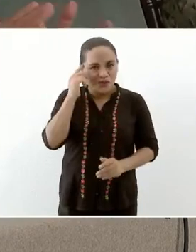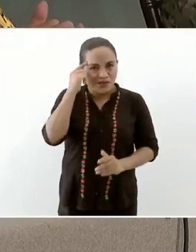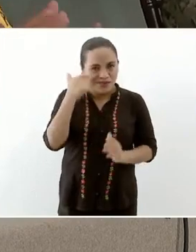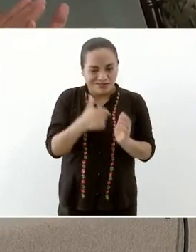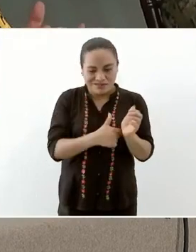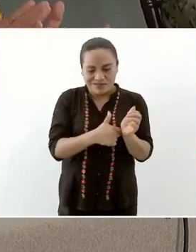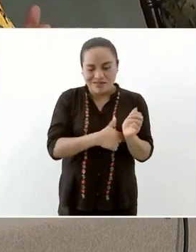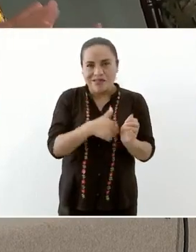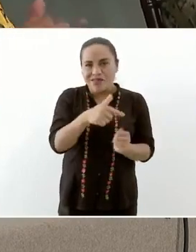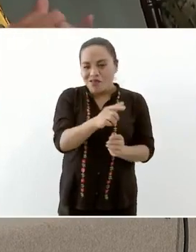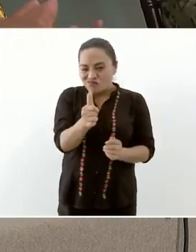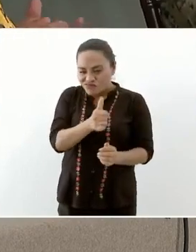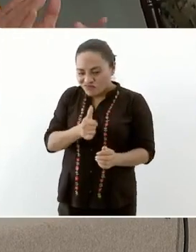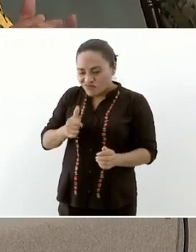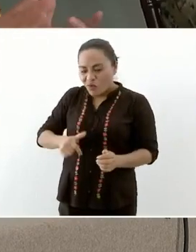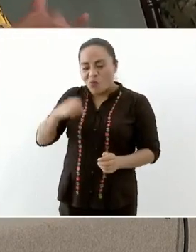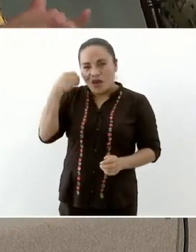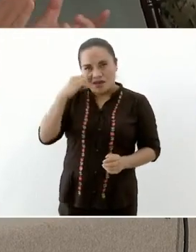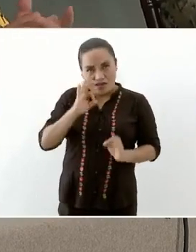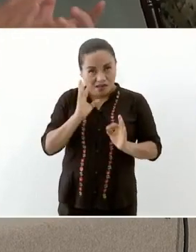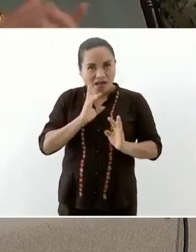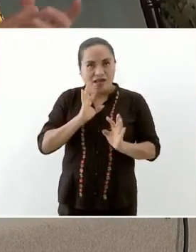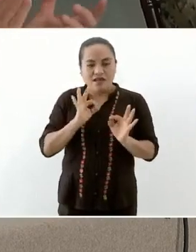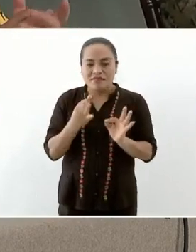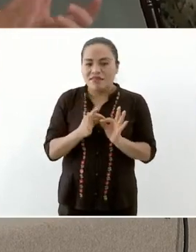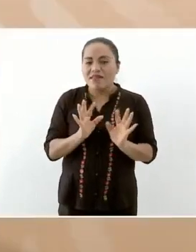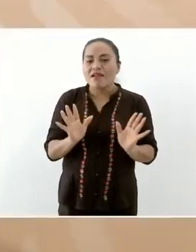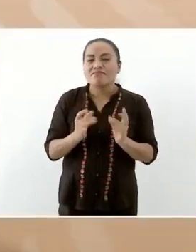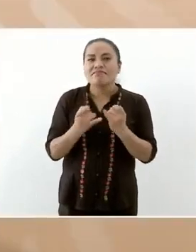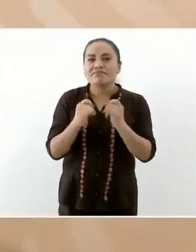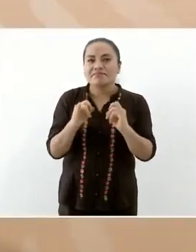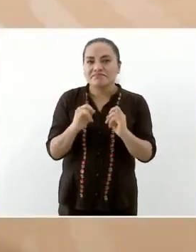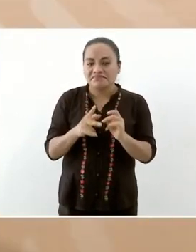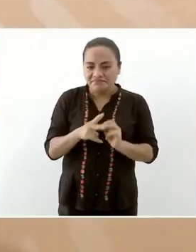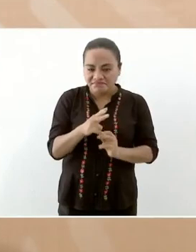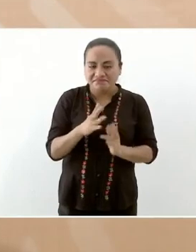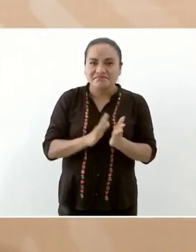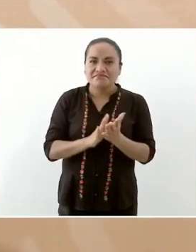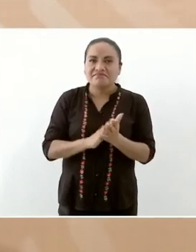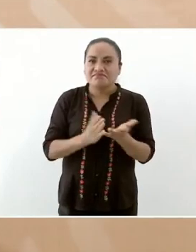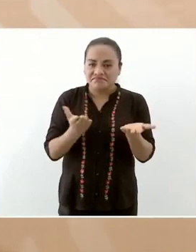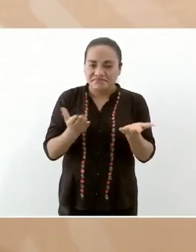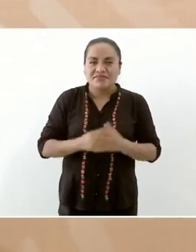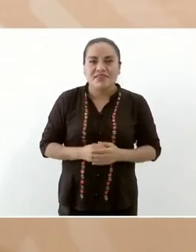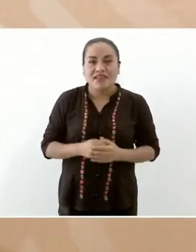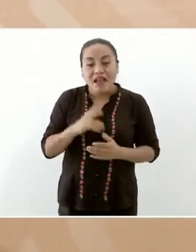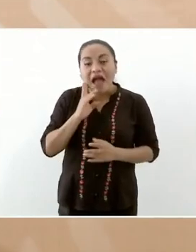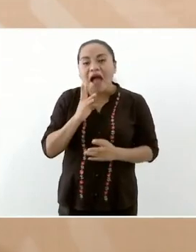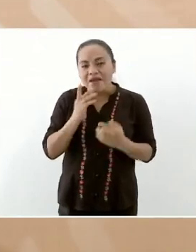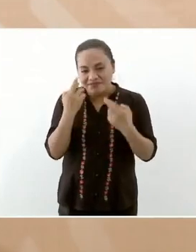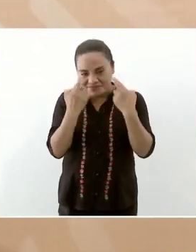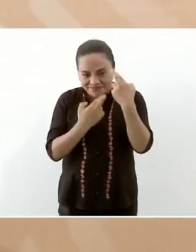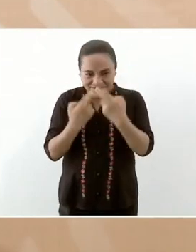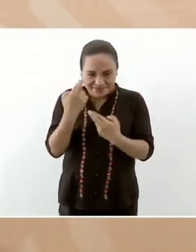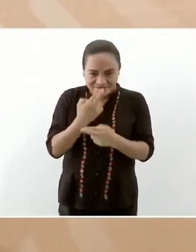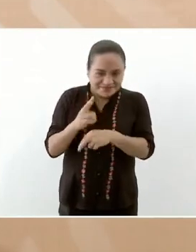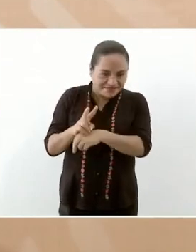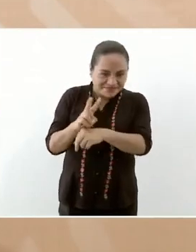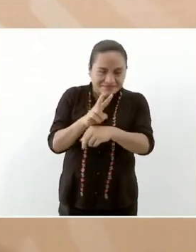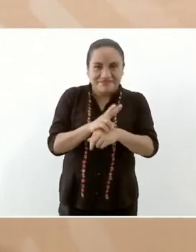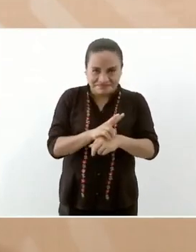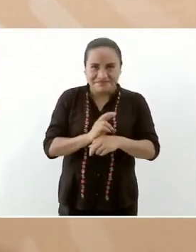cuando menos la supervisamos eso